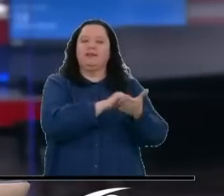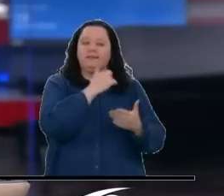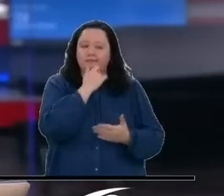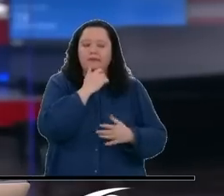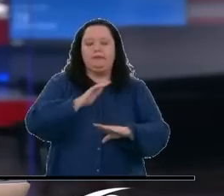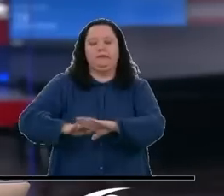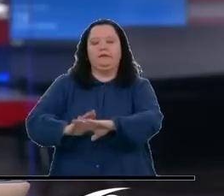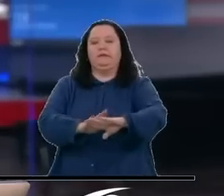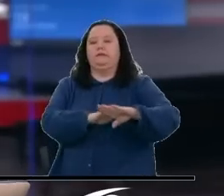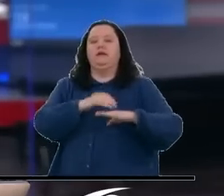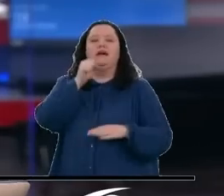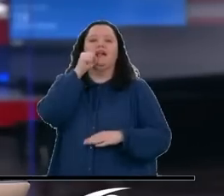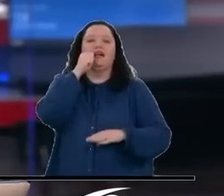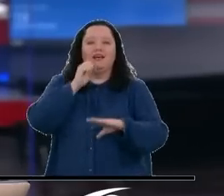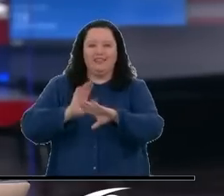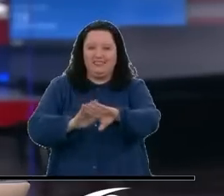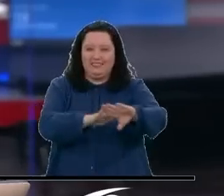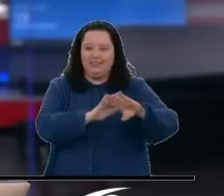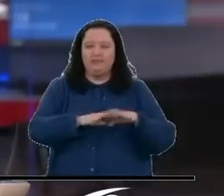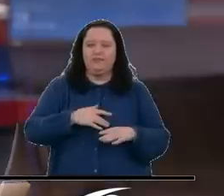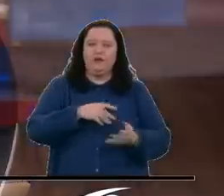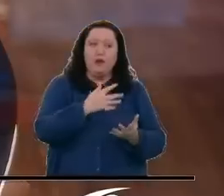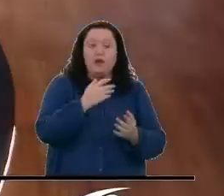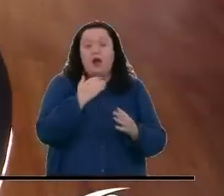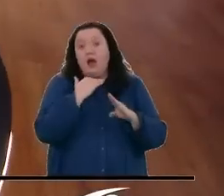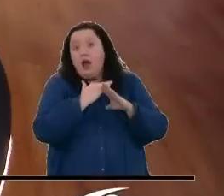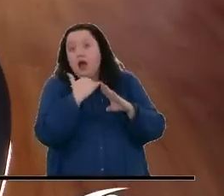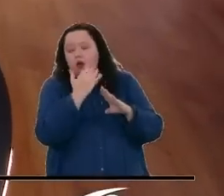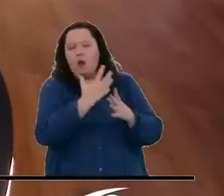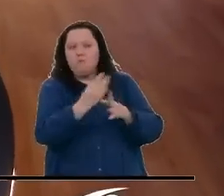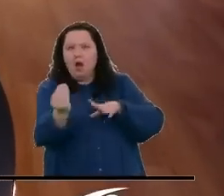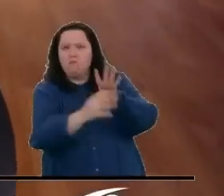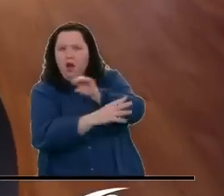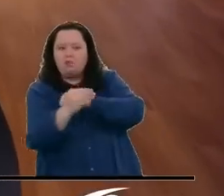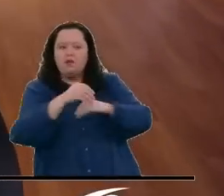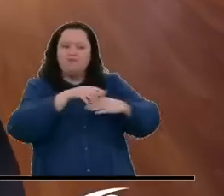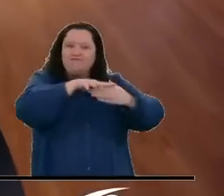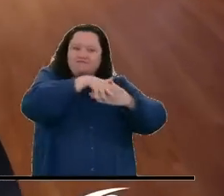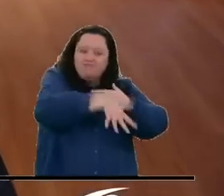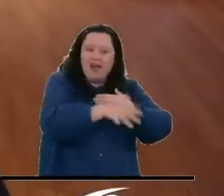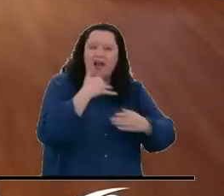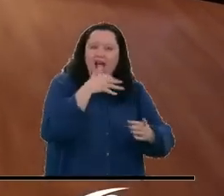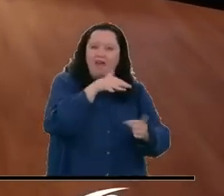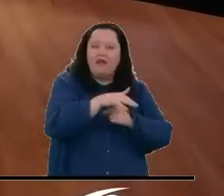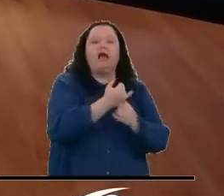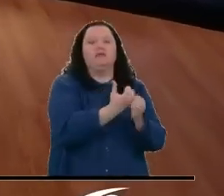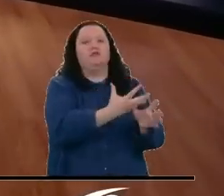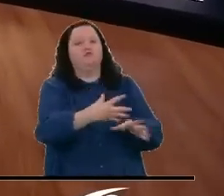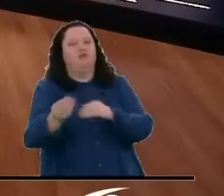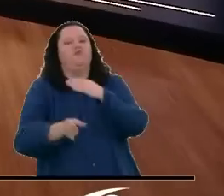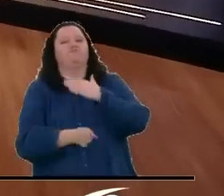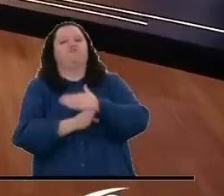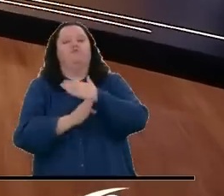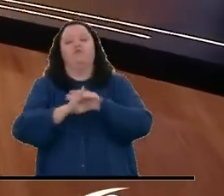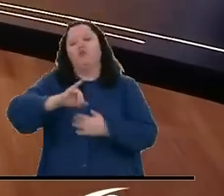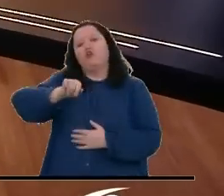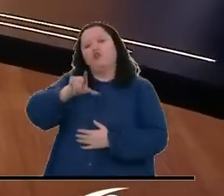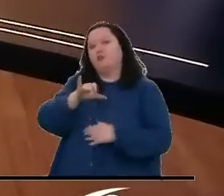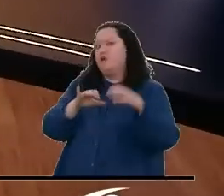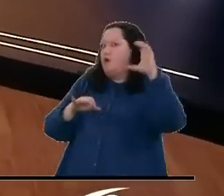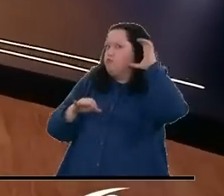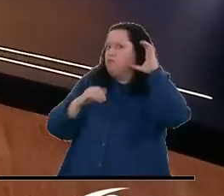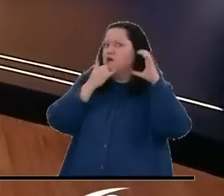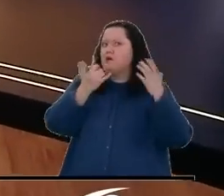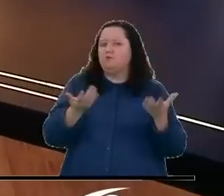la alerta naranja. La evacuación preventiva continúa en la zona de influencia del volcán. José Fernando Berrío, ¿cuál es la situación del volcán a esta hora?